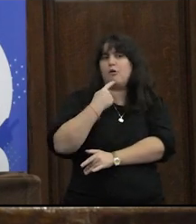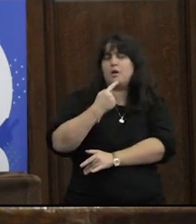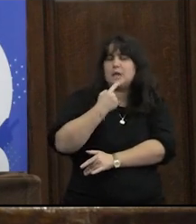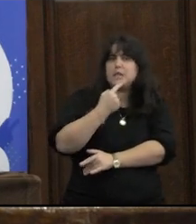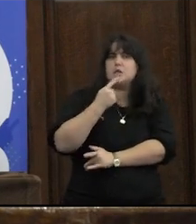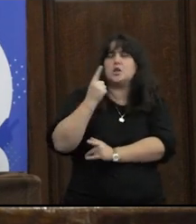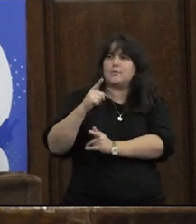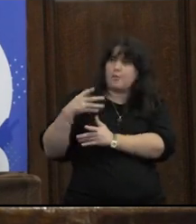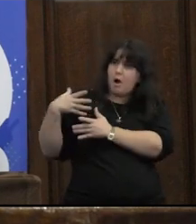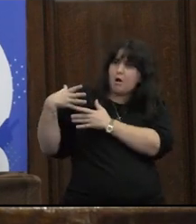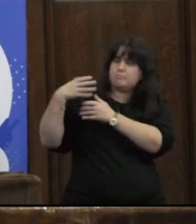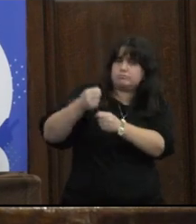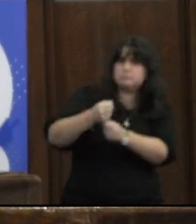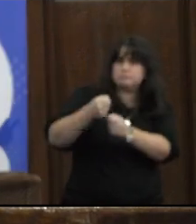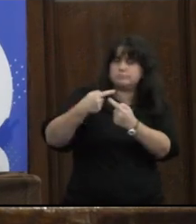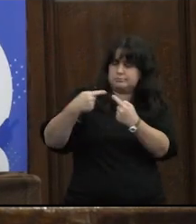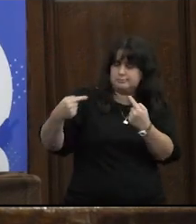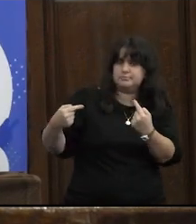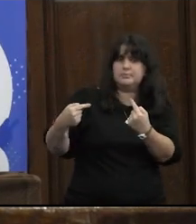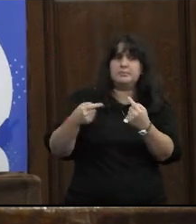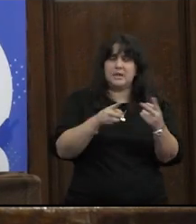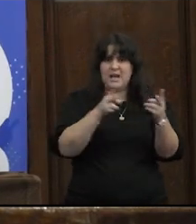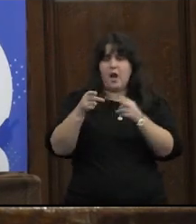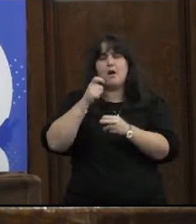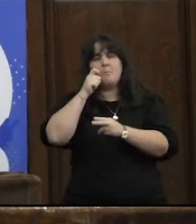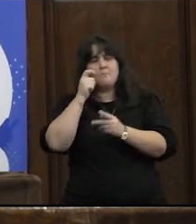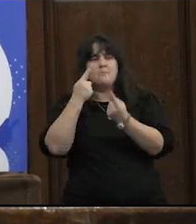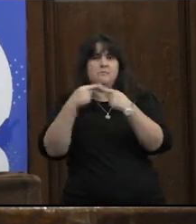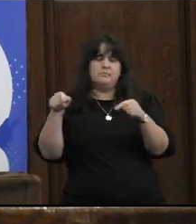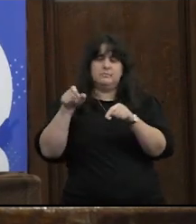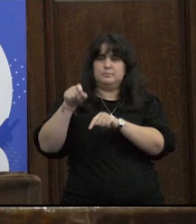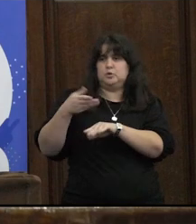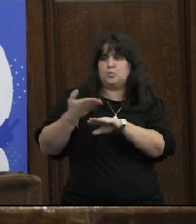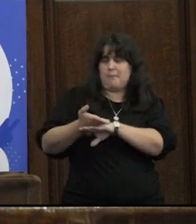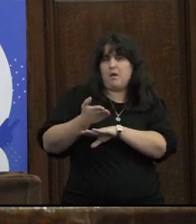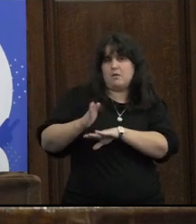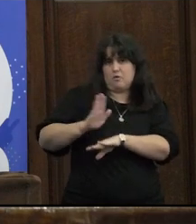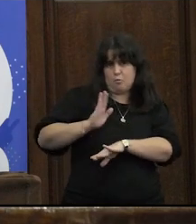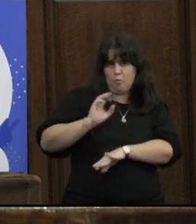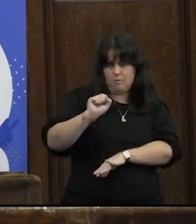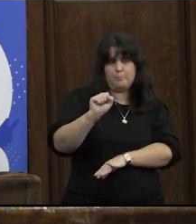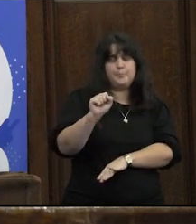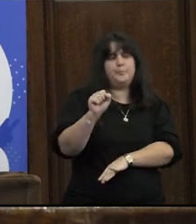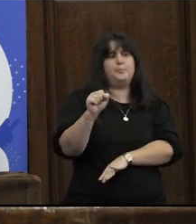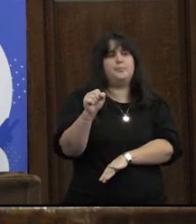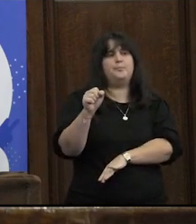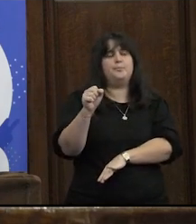fueron apropiadas generacionalmente las consignas y las demandas feministas